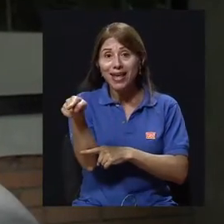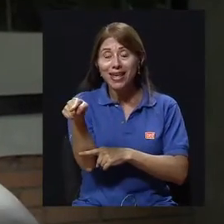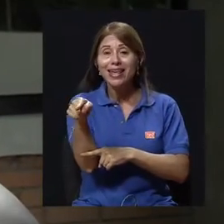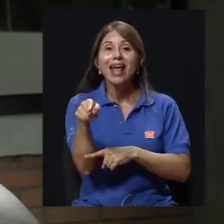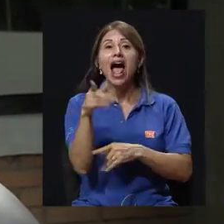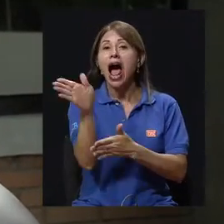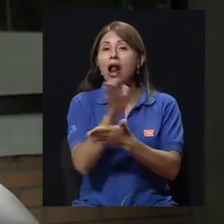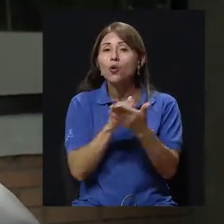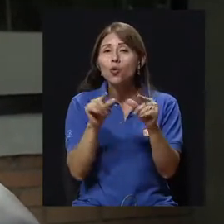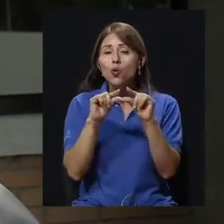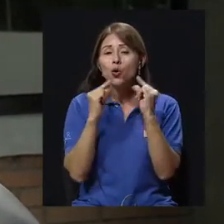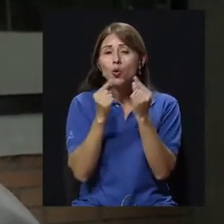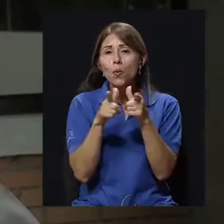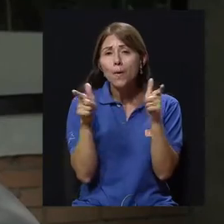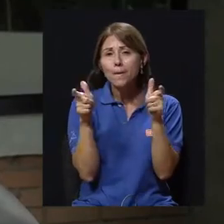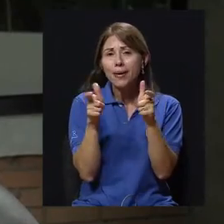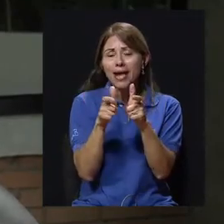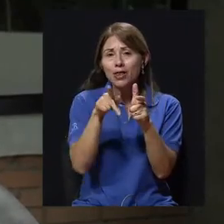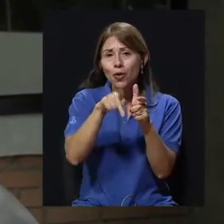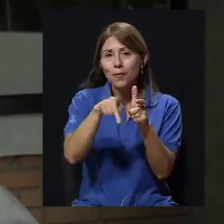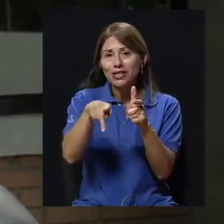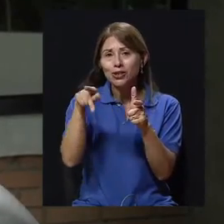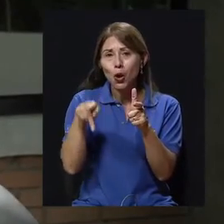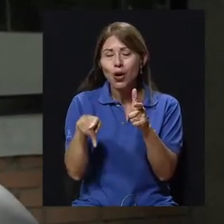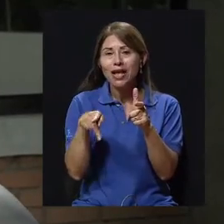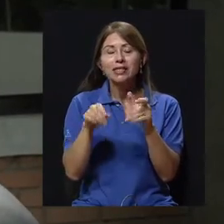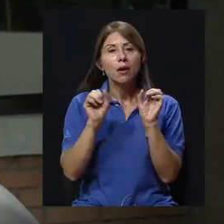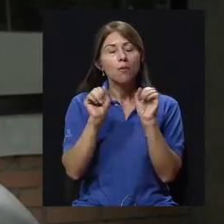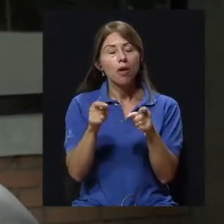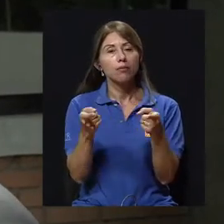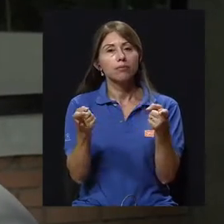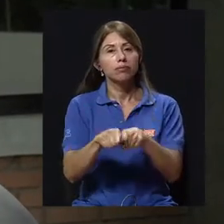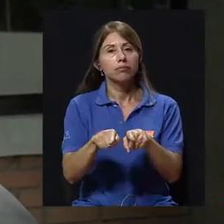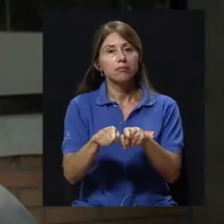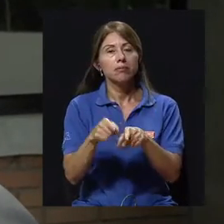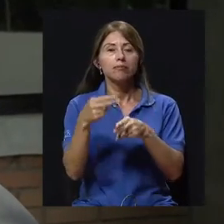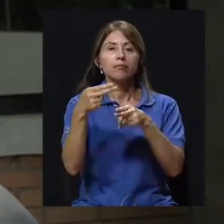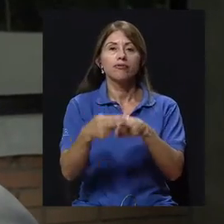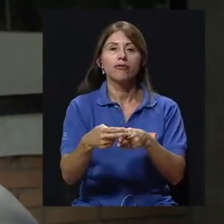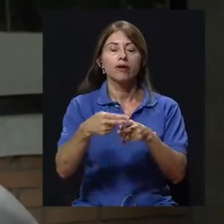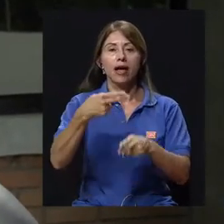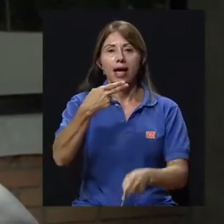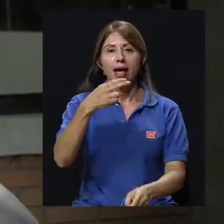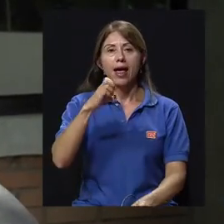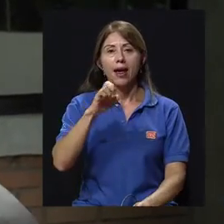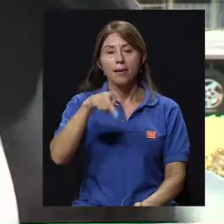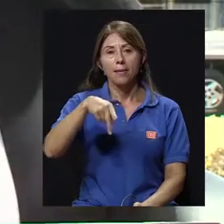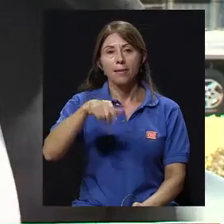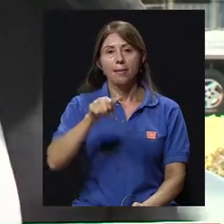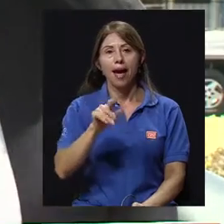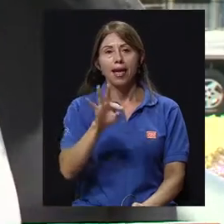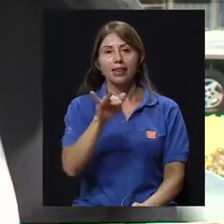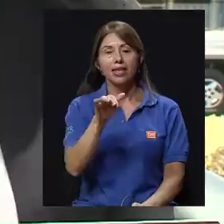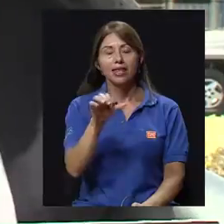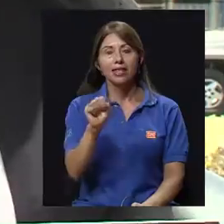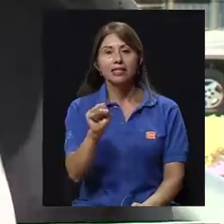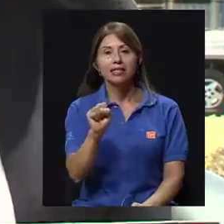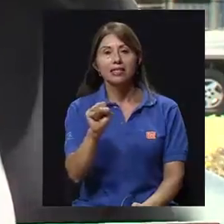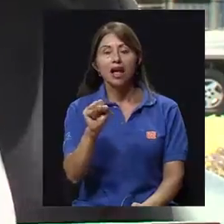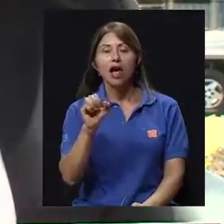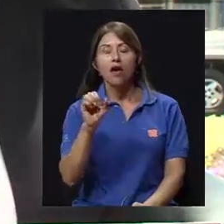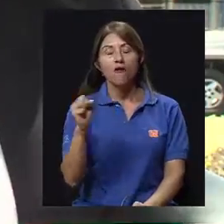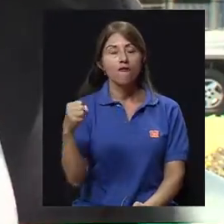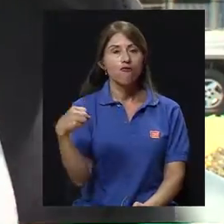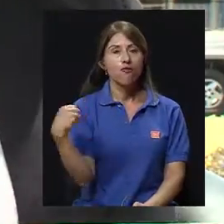pacientes que es muy pequeño que pueden hacer lo que se llama una hepatitis fulminante por hepatitis A. Entonces,